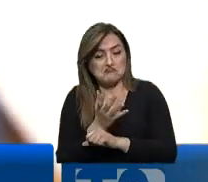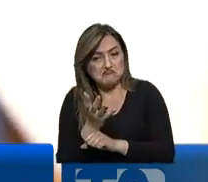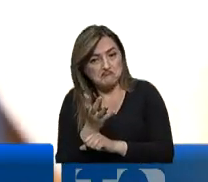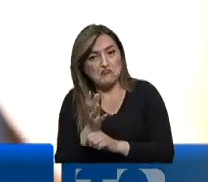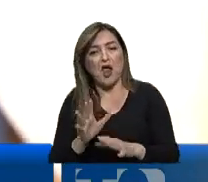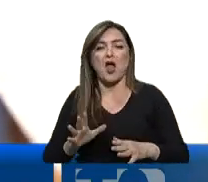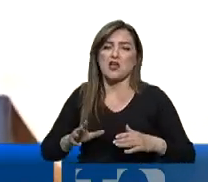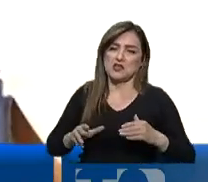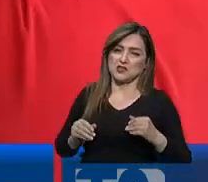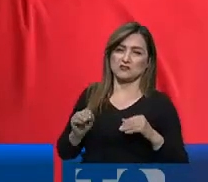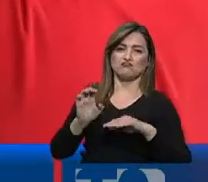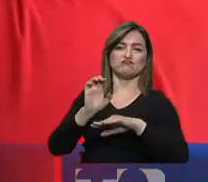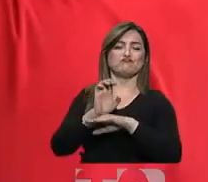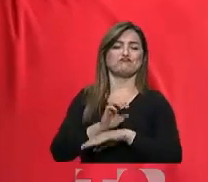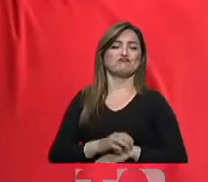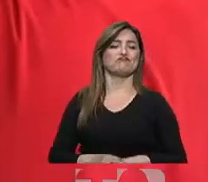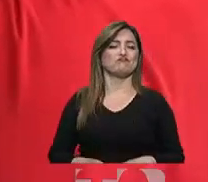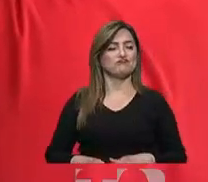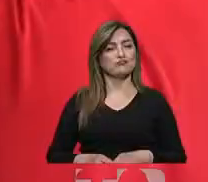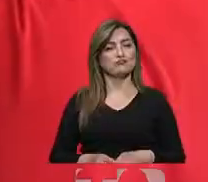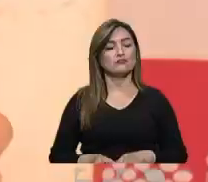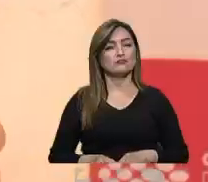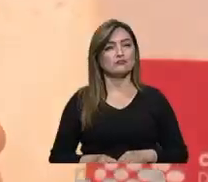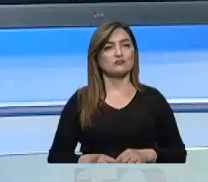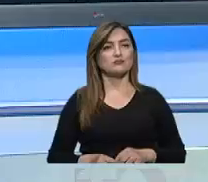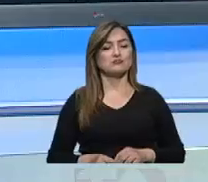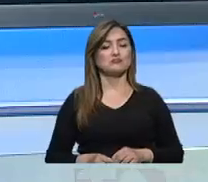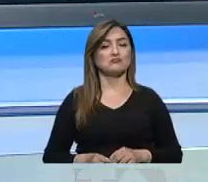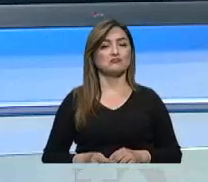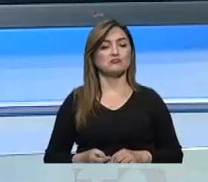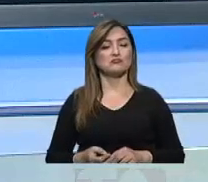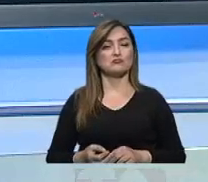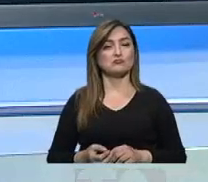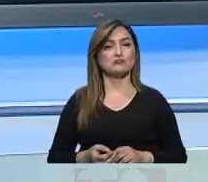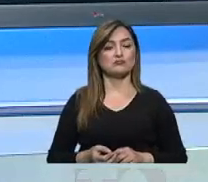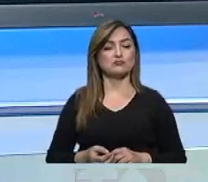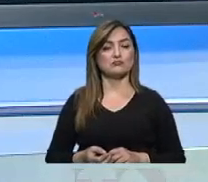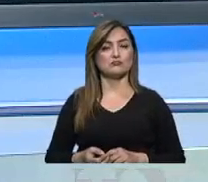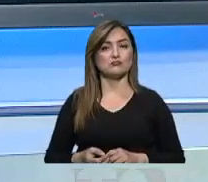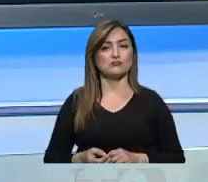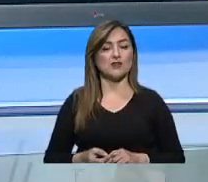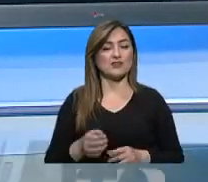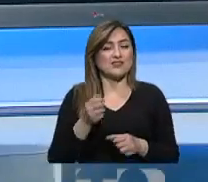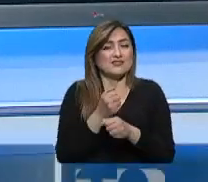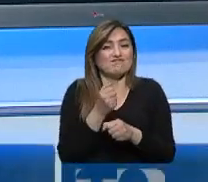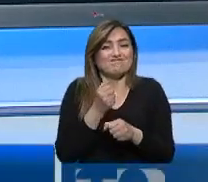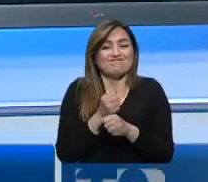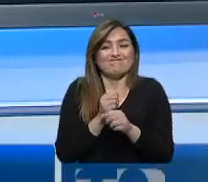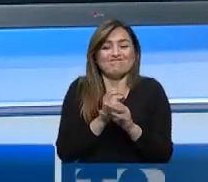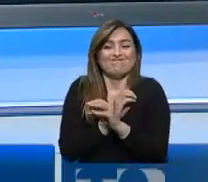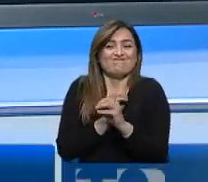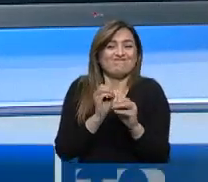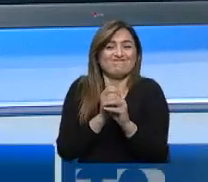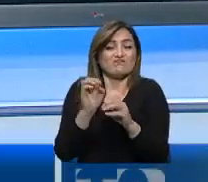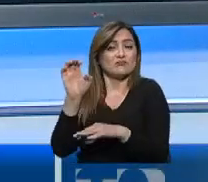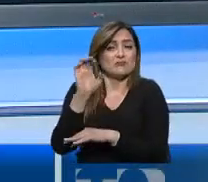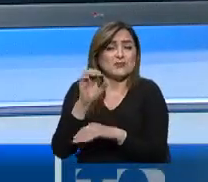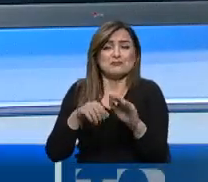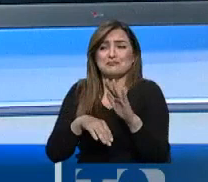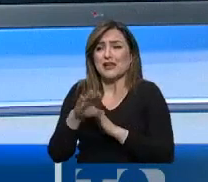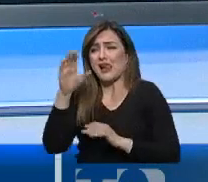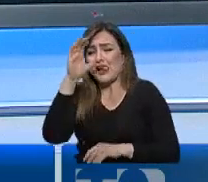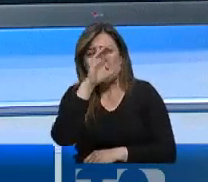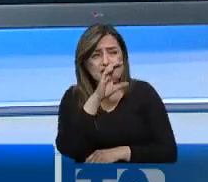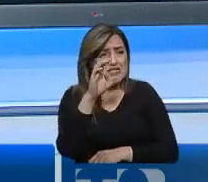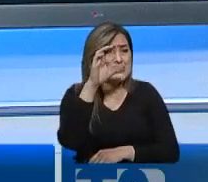dijo el mandatario. En Quito, Freddy Paredes, 24 horas. La demanda de empleo se ha incrementado en el mes de enero. En los exteriores de